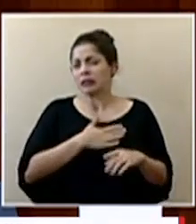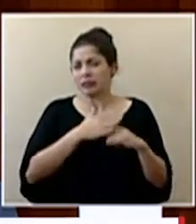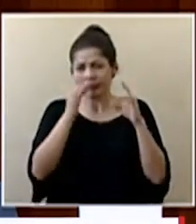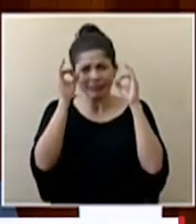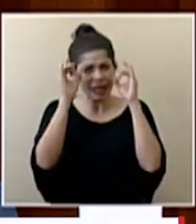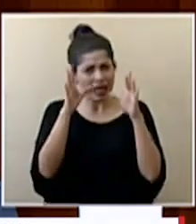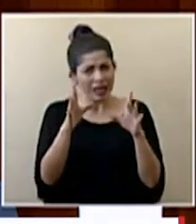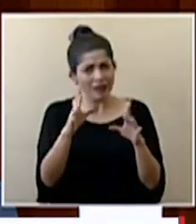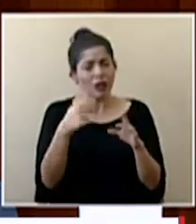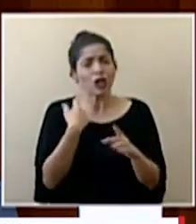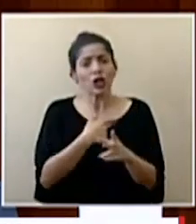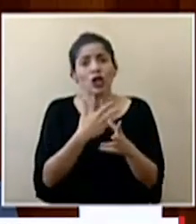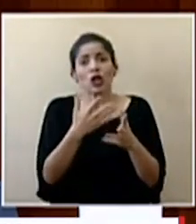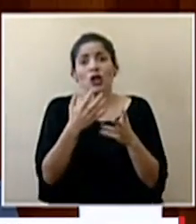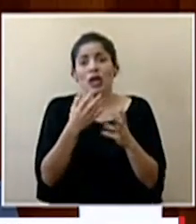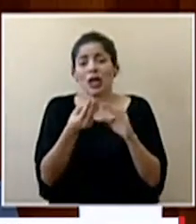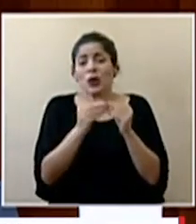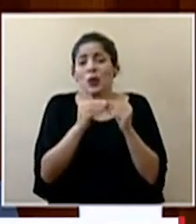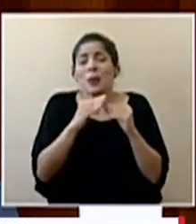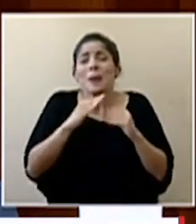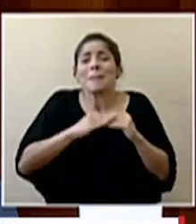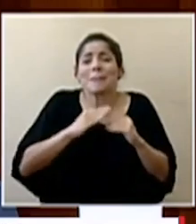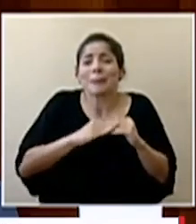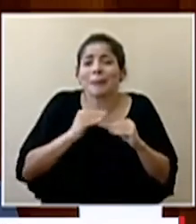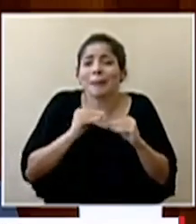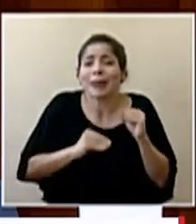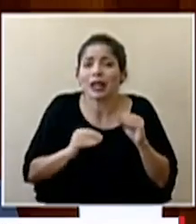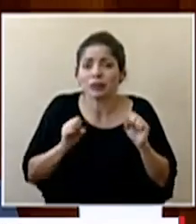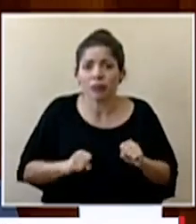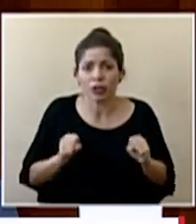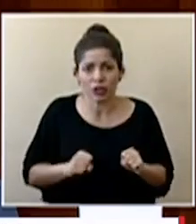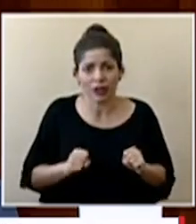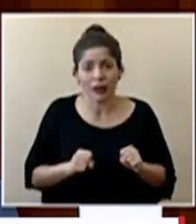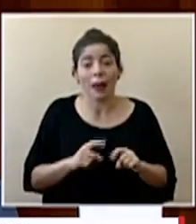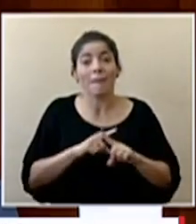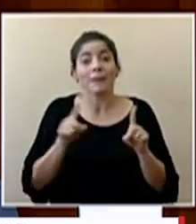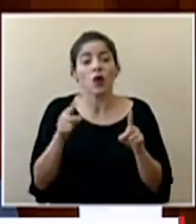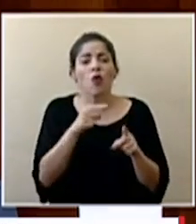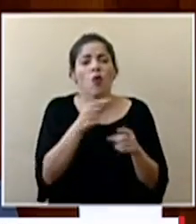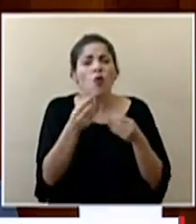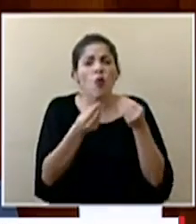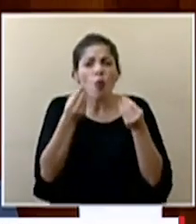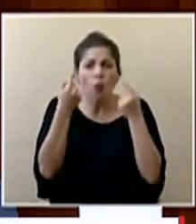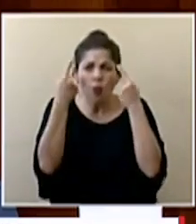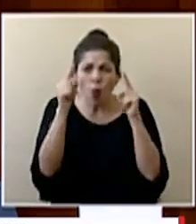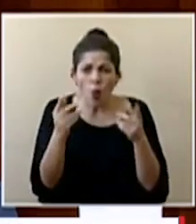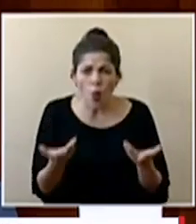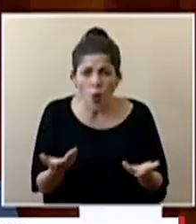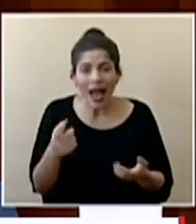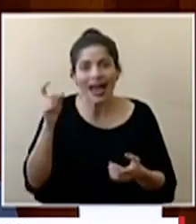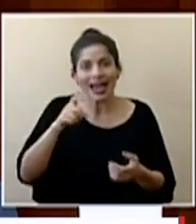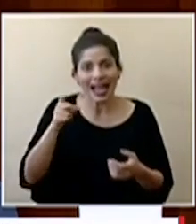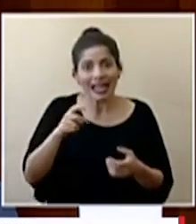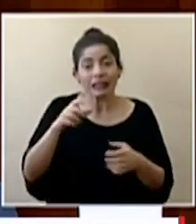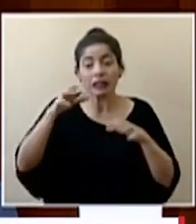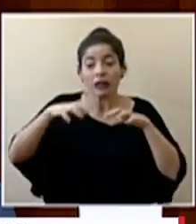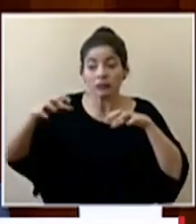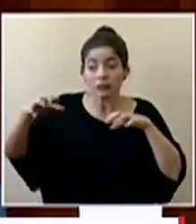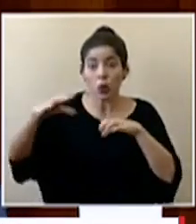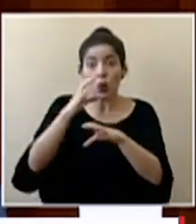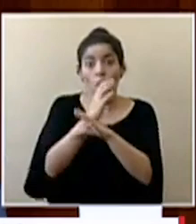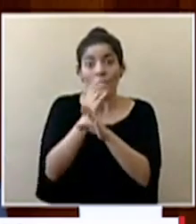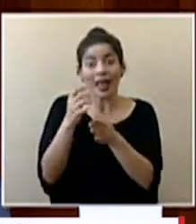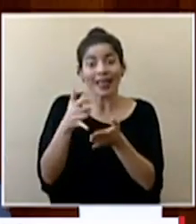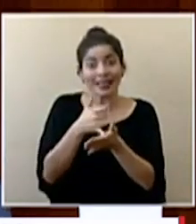y quisiéramos que ese número sea el menor posible pero para lograr eso ocupamos que las unidades de cuidados intensivos